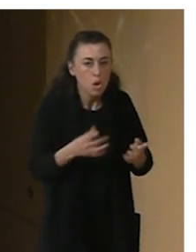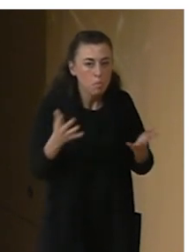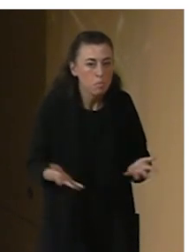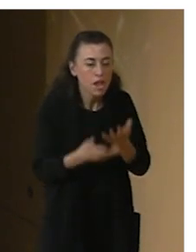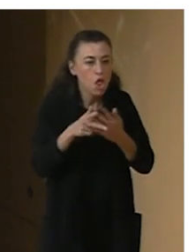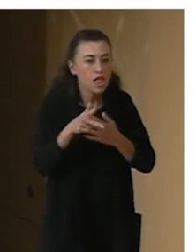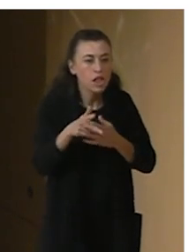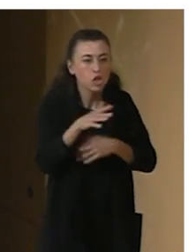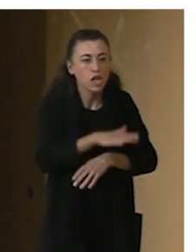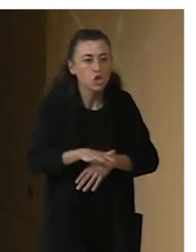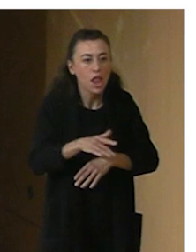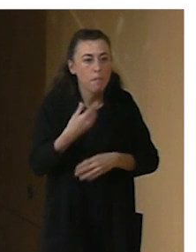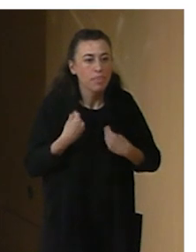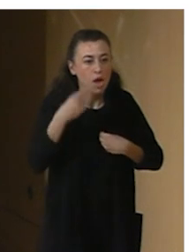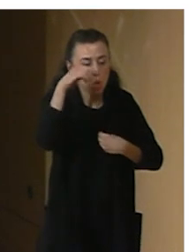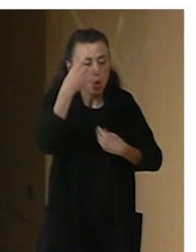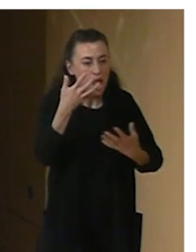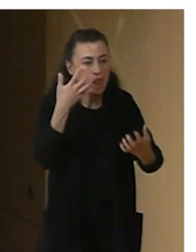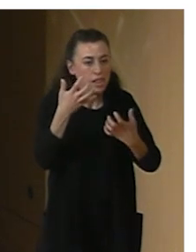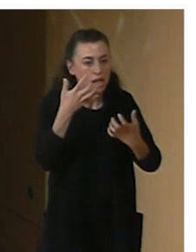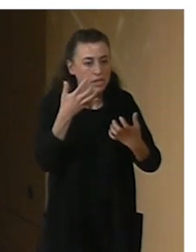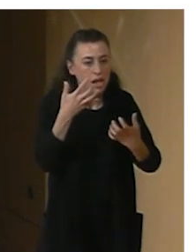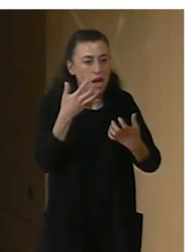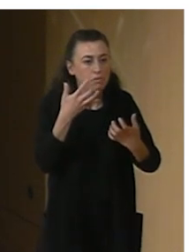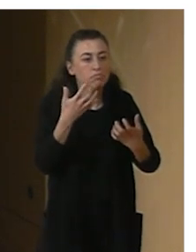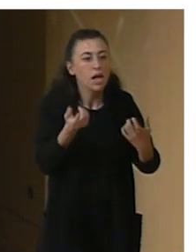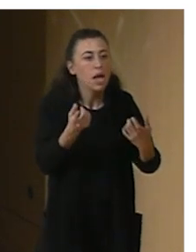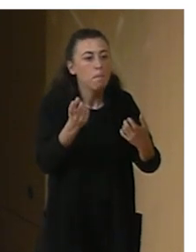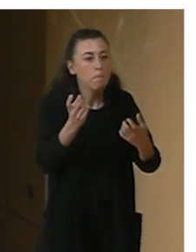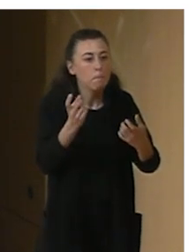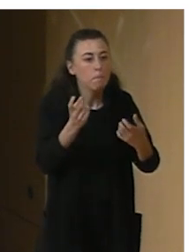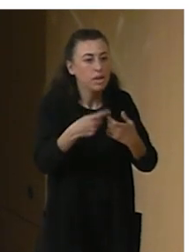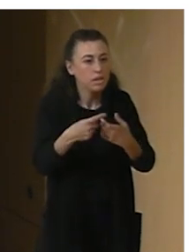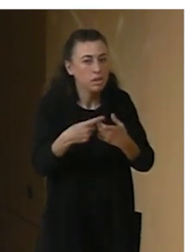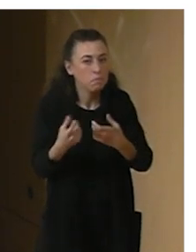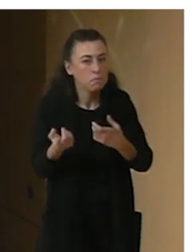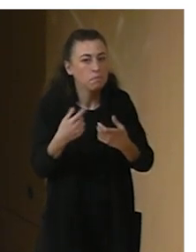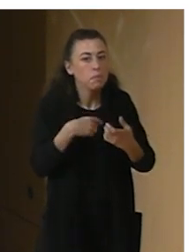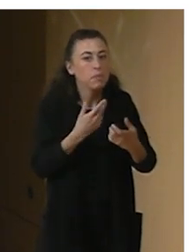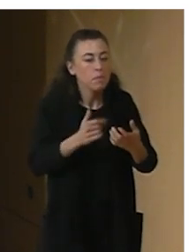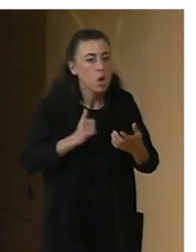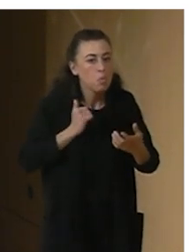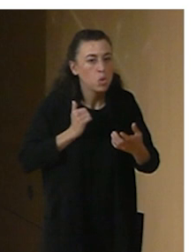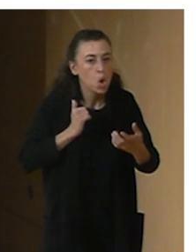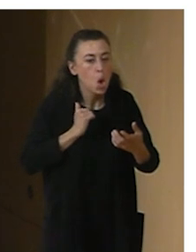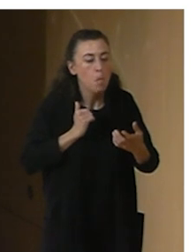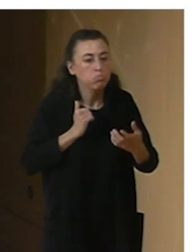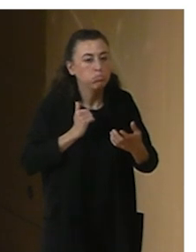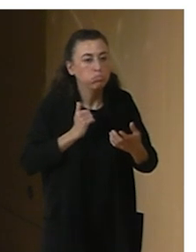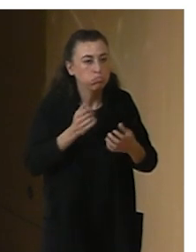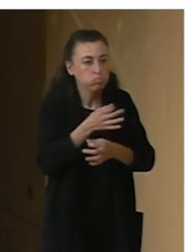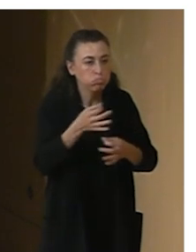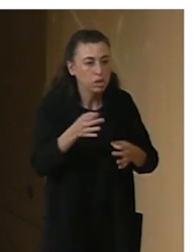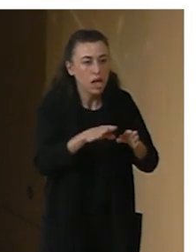participar plenamente en la vida cultural, artística y participarán en oportunidades apropiadas en condiciones de igualdad de